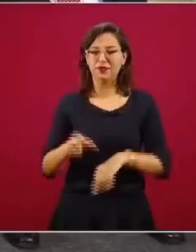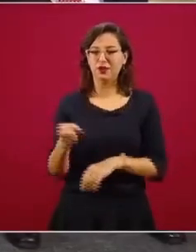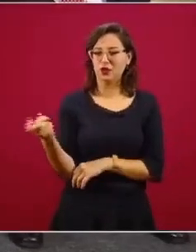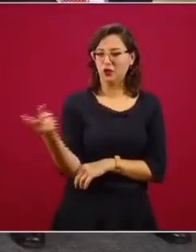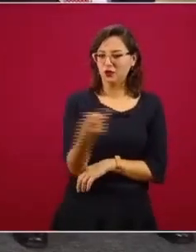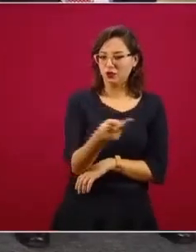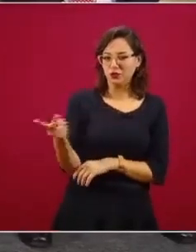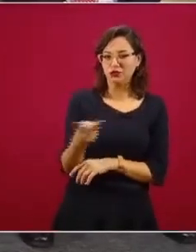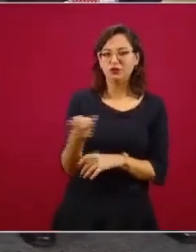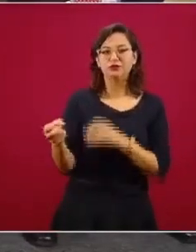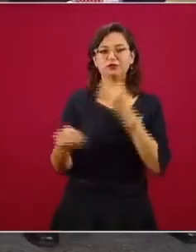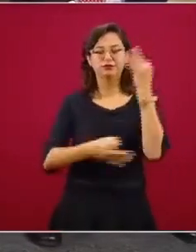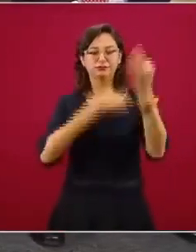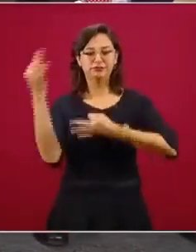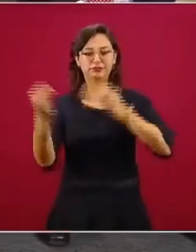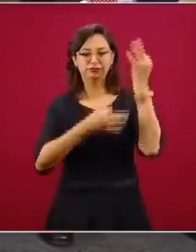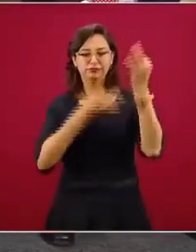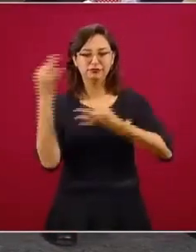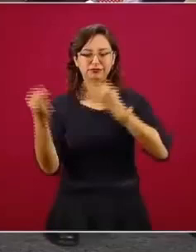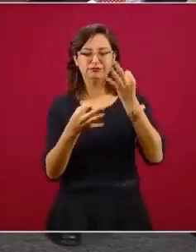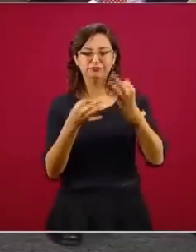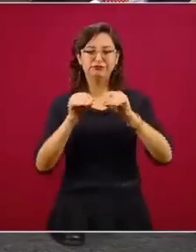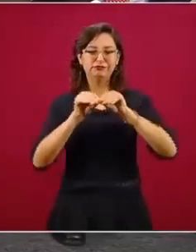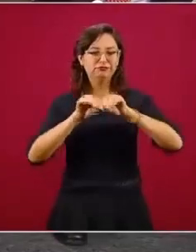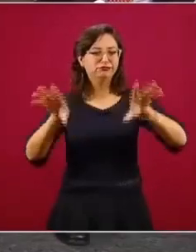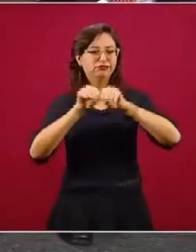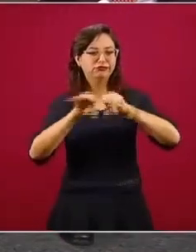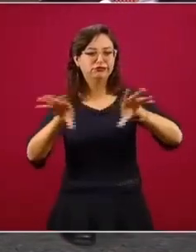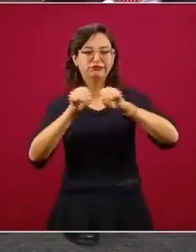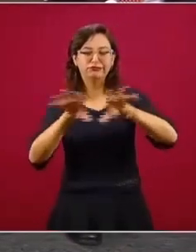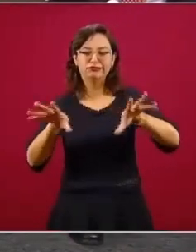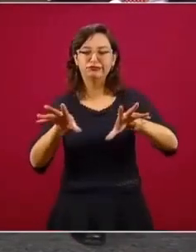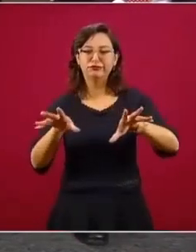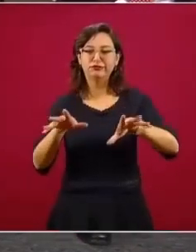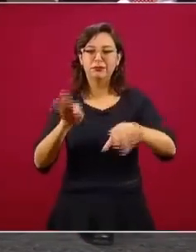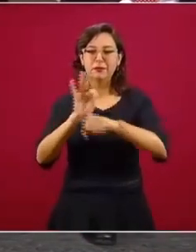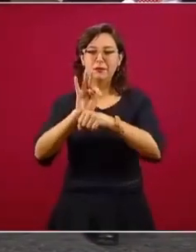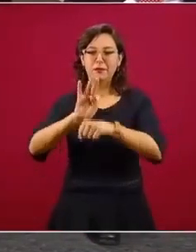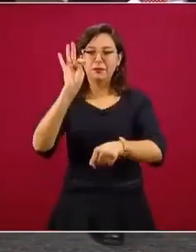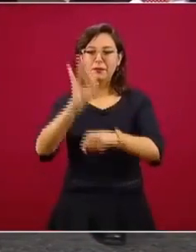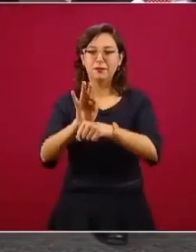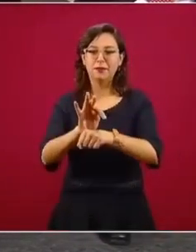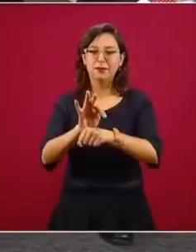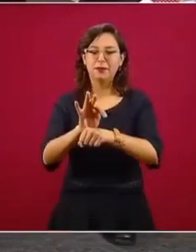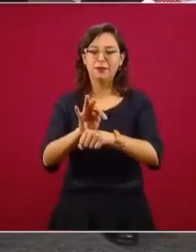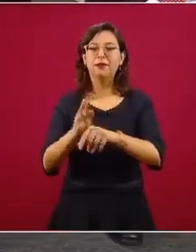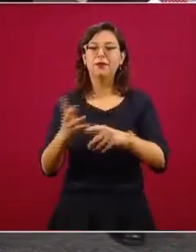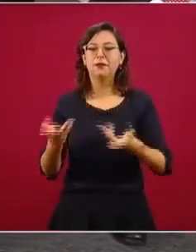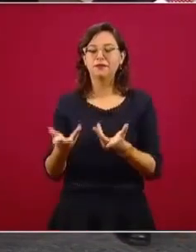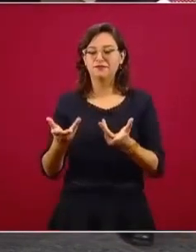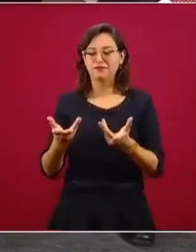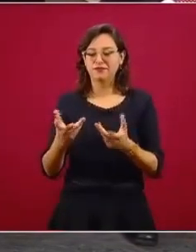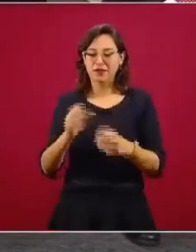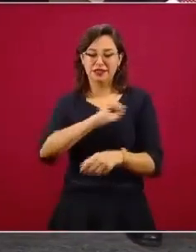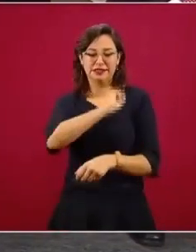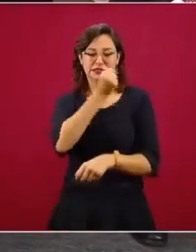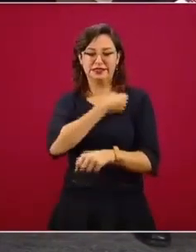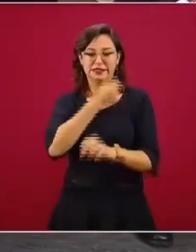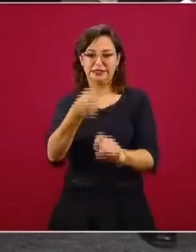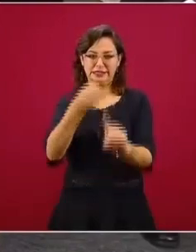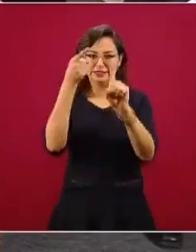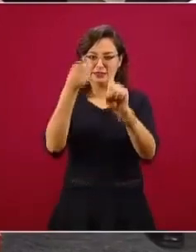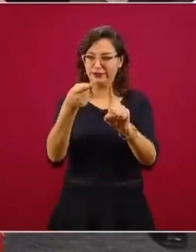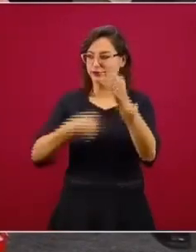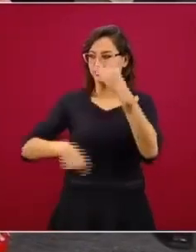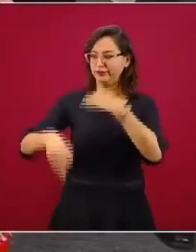promotores principalísimos en los medios de comunicación en favor de Juntos por la Salud. Muchas gracias por su trabajo y atrás